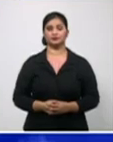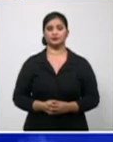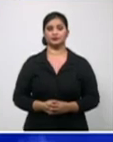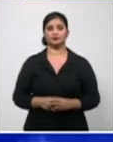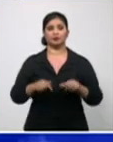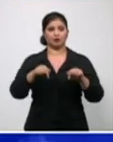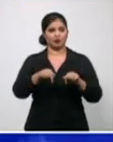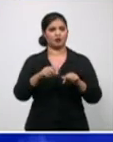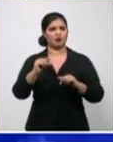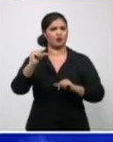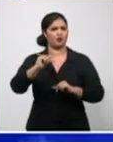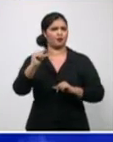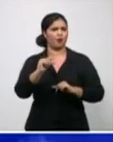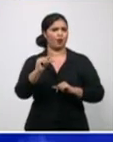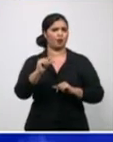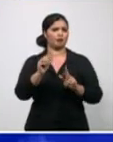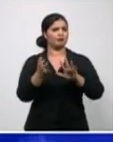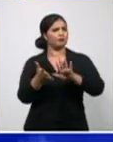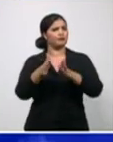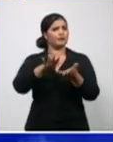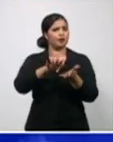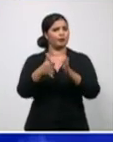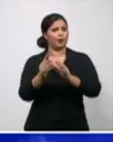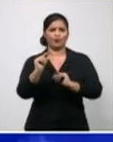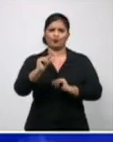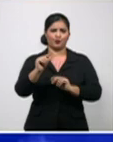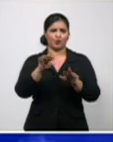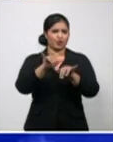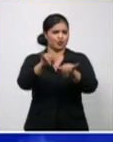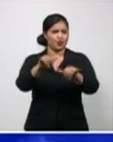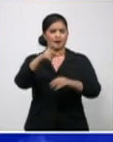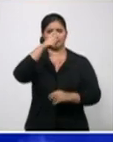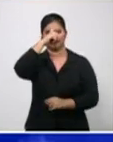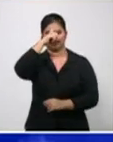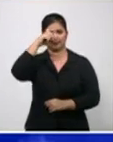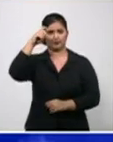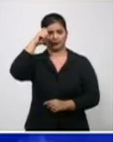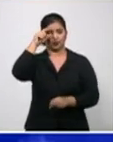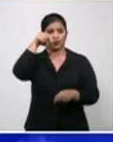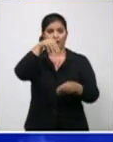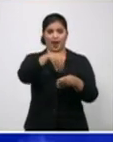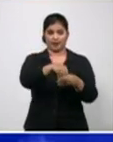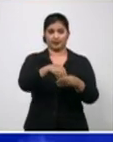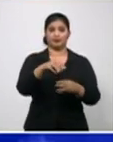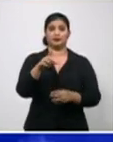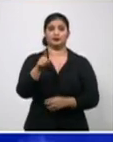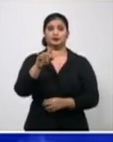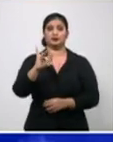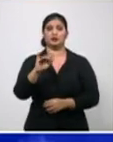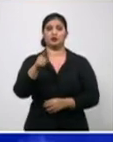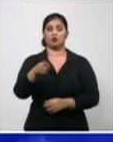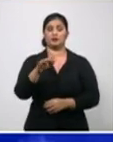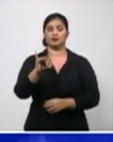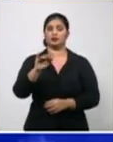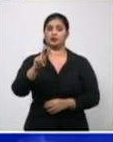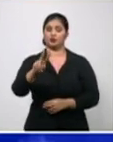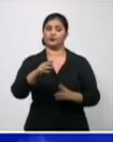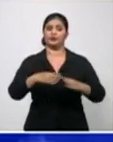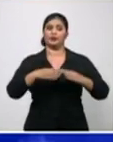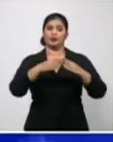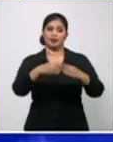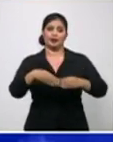incidencia pues Antiespíritus con 17,72 Granma con 14